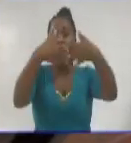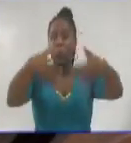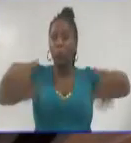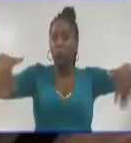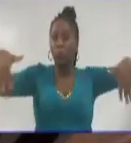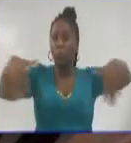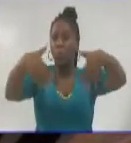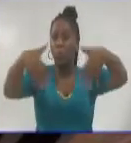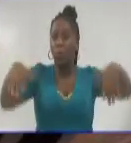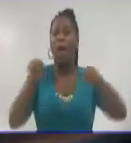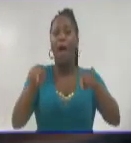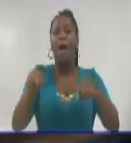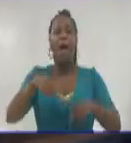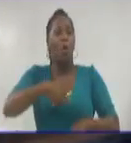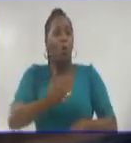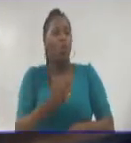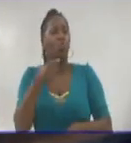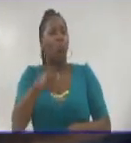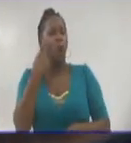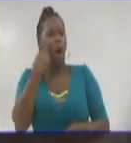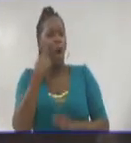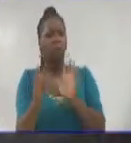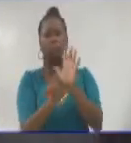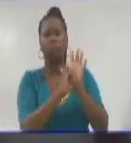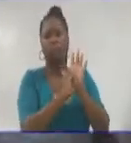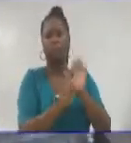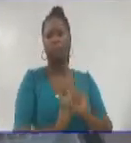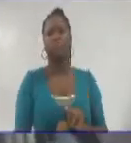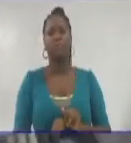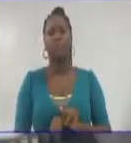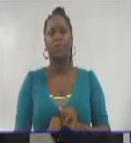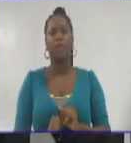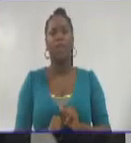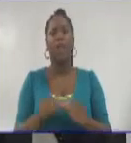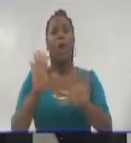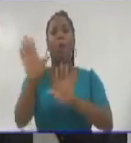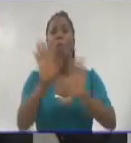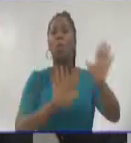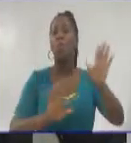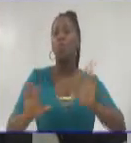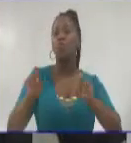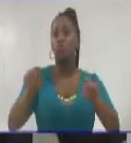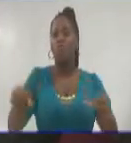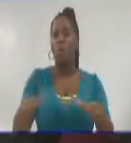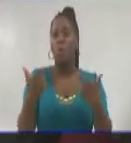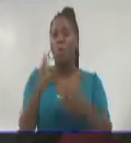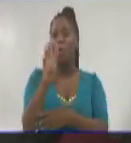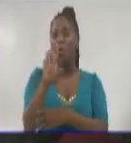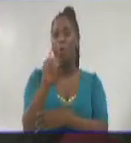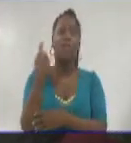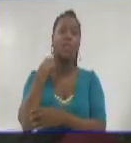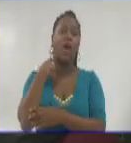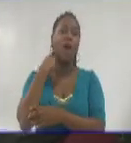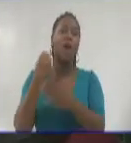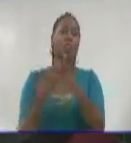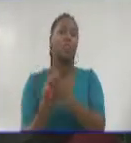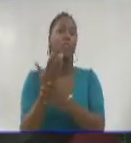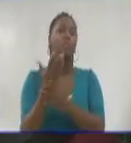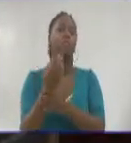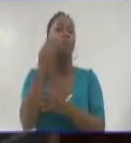económico, social y cultural de esta urbe. El Museo Fuerte de Matachín celebra 40 años de fundado y cuenta con